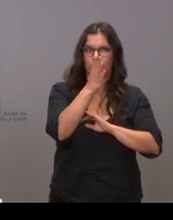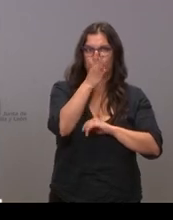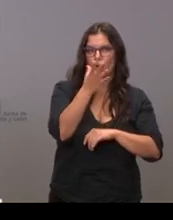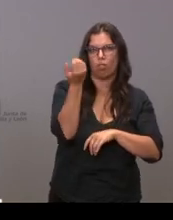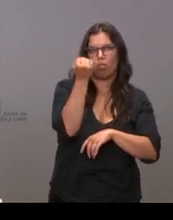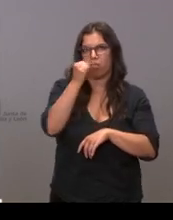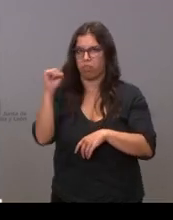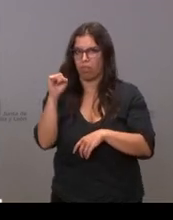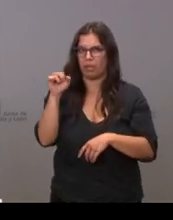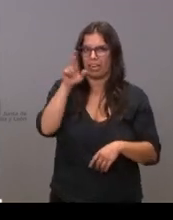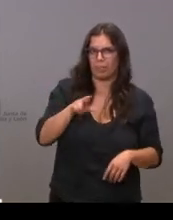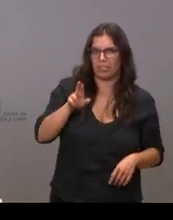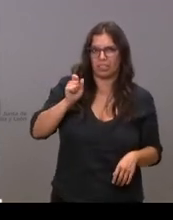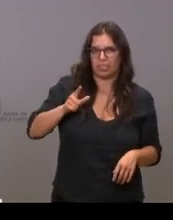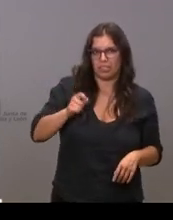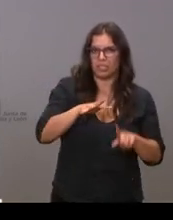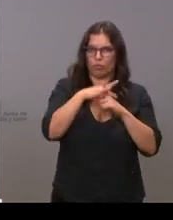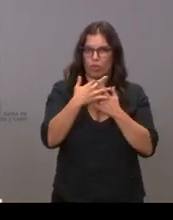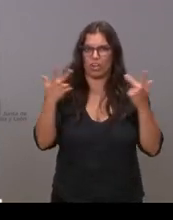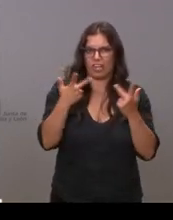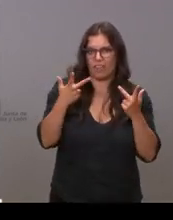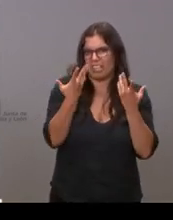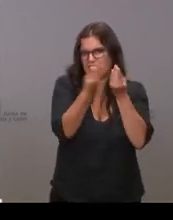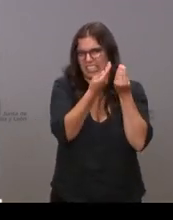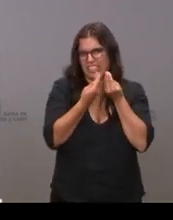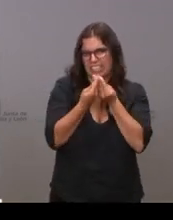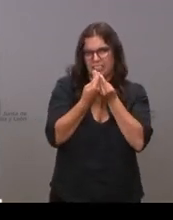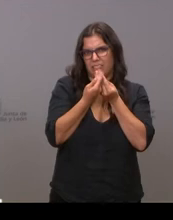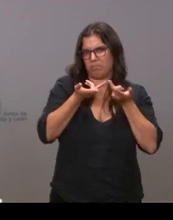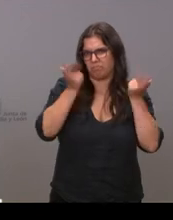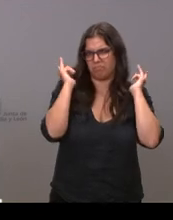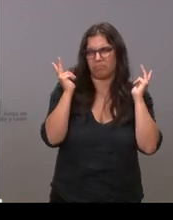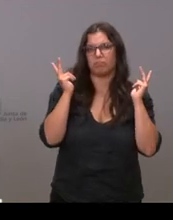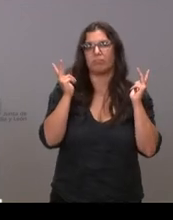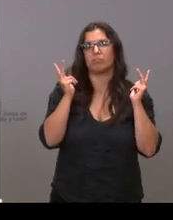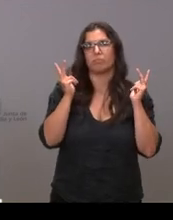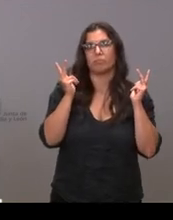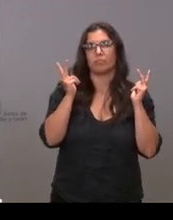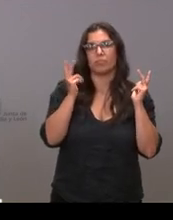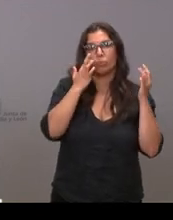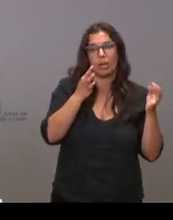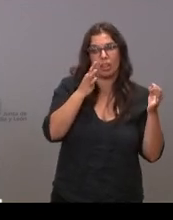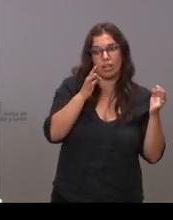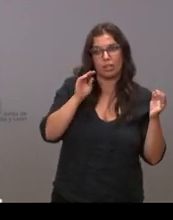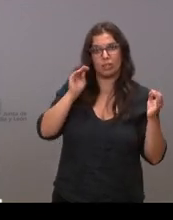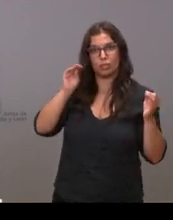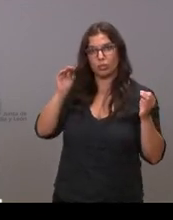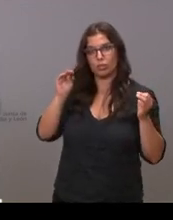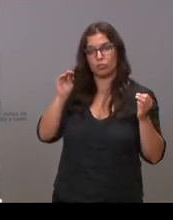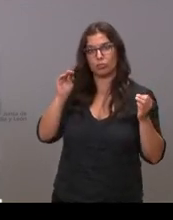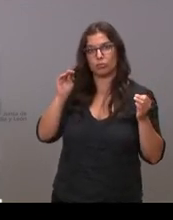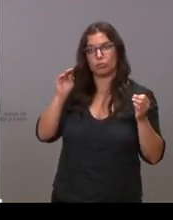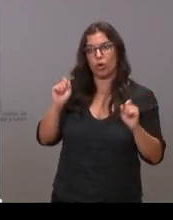reincidentes con situaciones muy graves de aforos y otros muchos incumplimientos que no constan en la delegación territorial